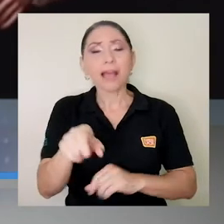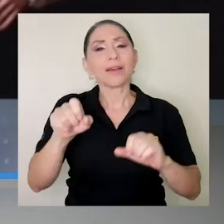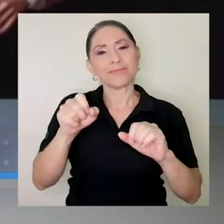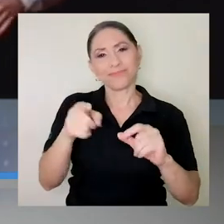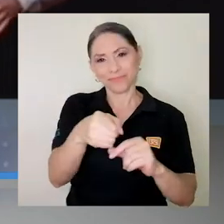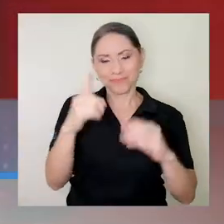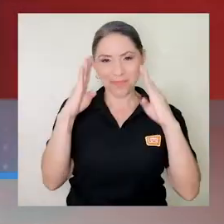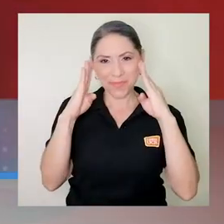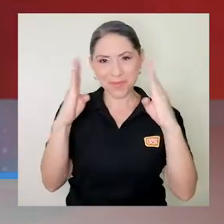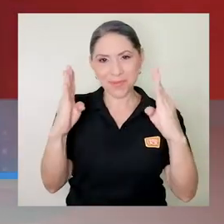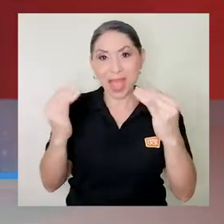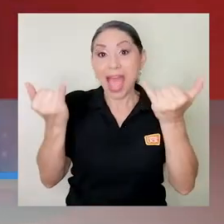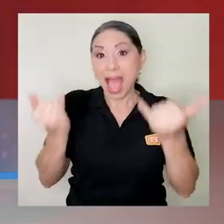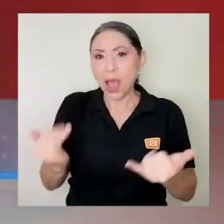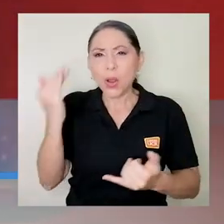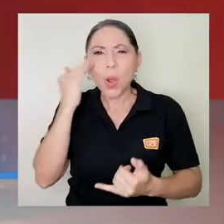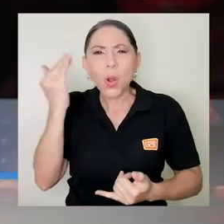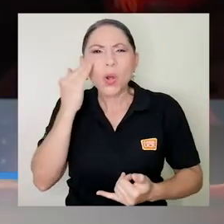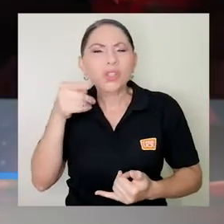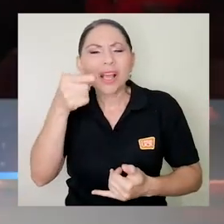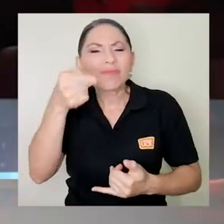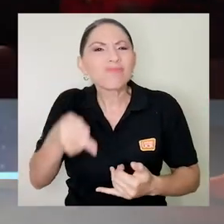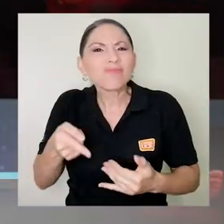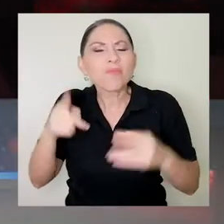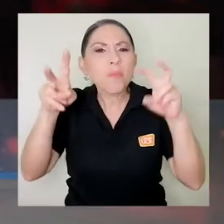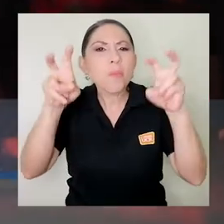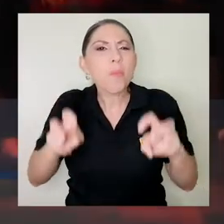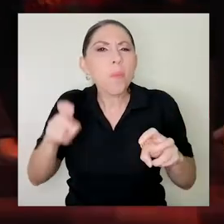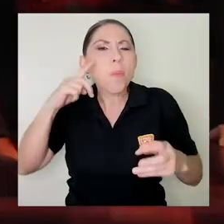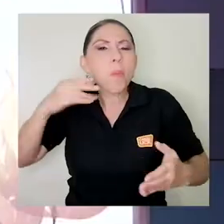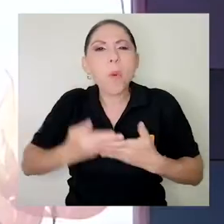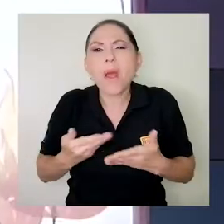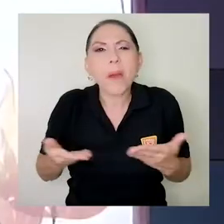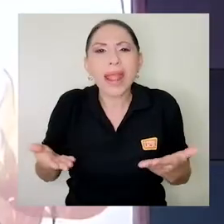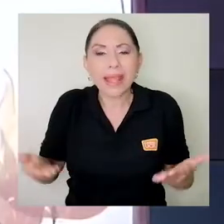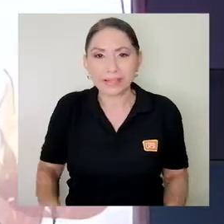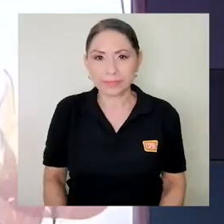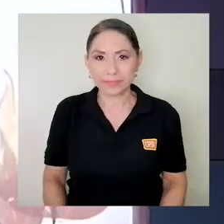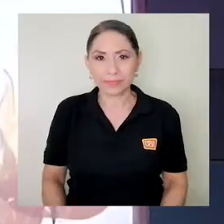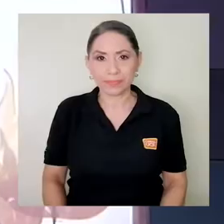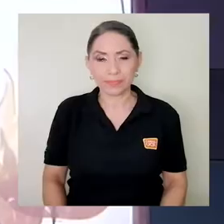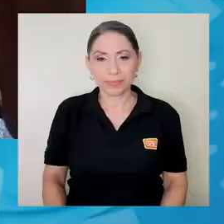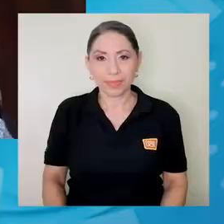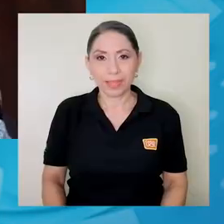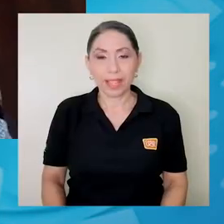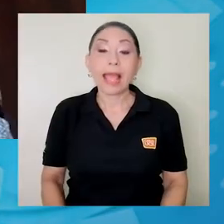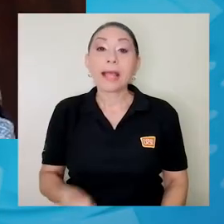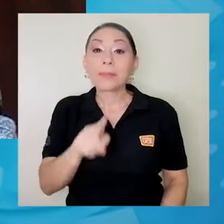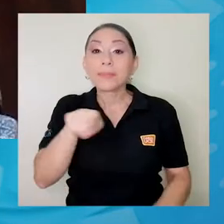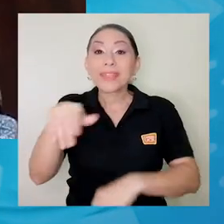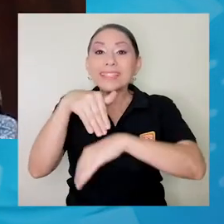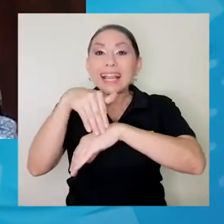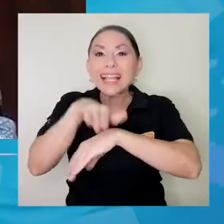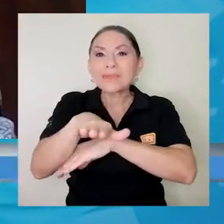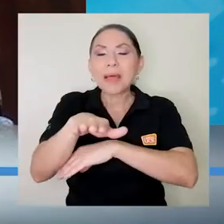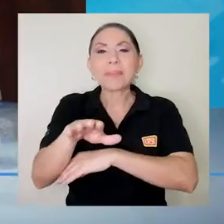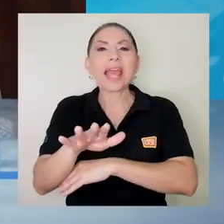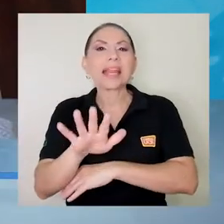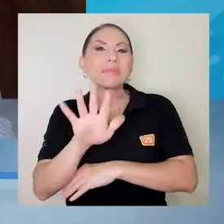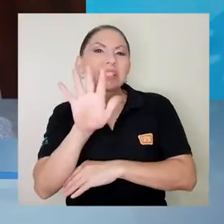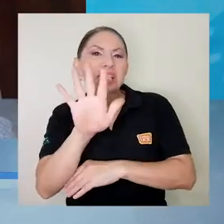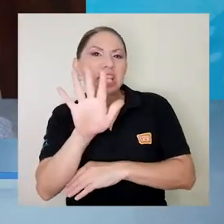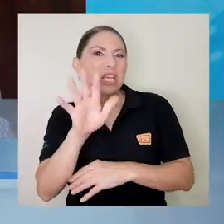preste mucha atención y conozca en qué consiste la prueba. Se les va a enviar cinco o seis textos